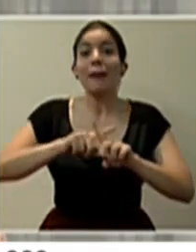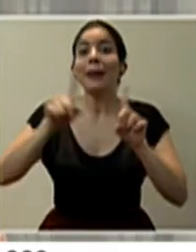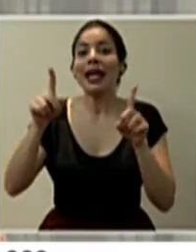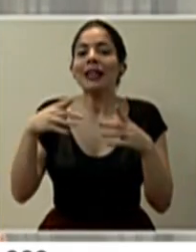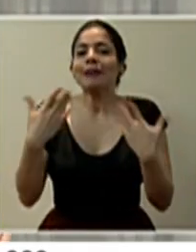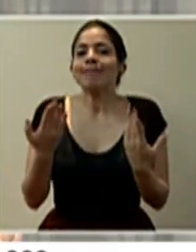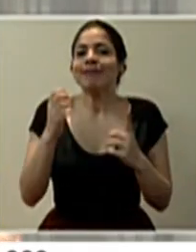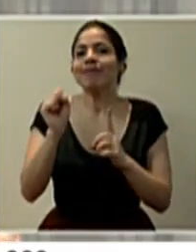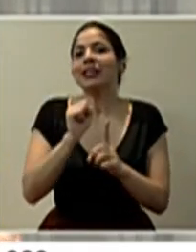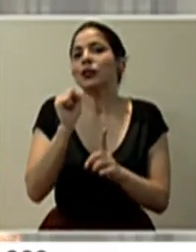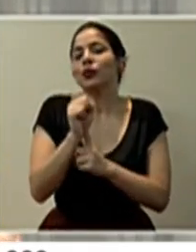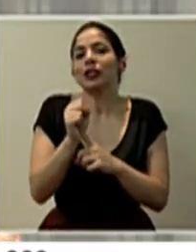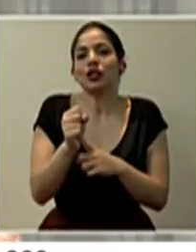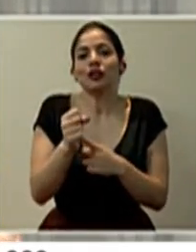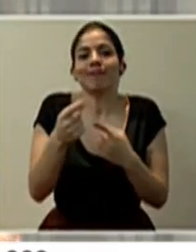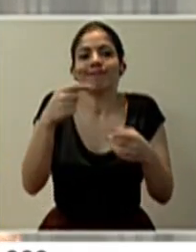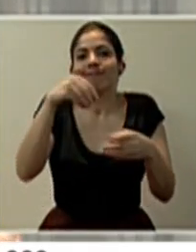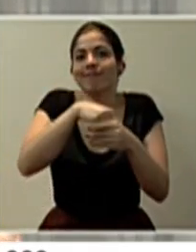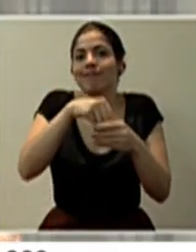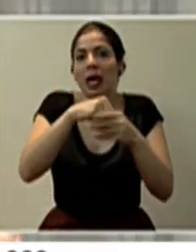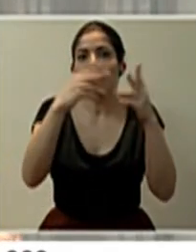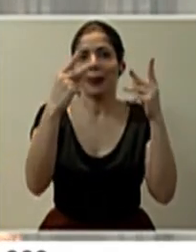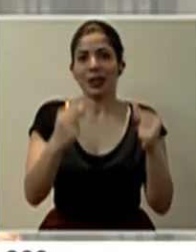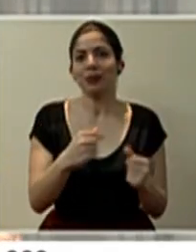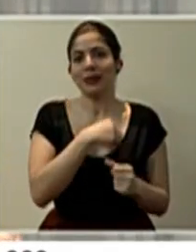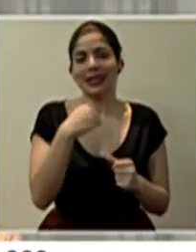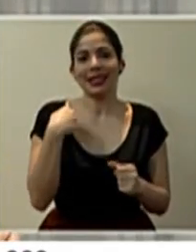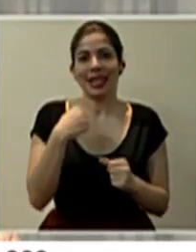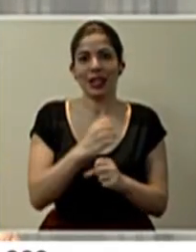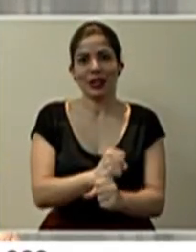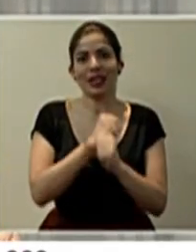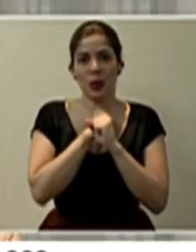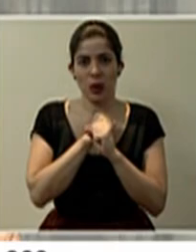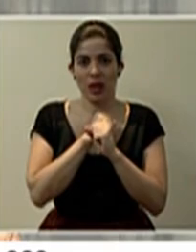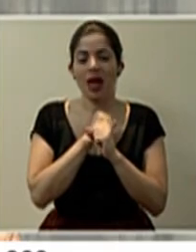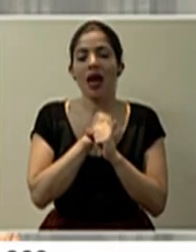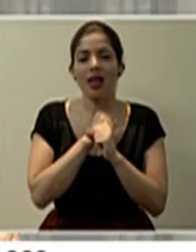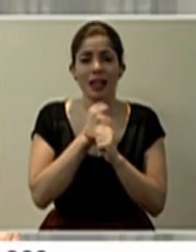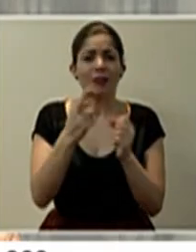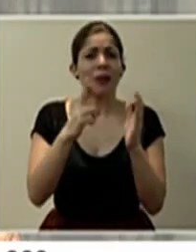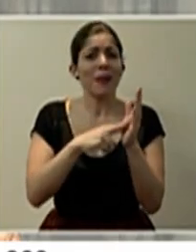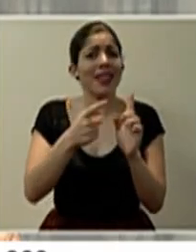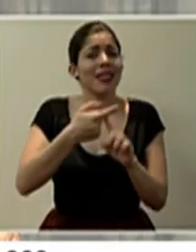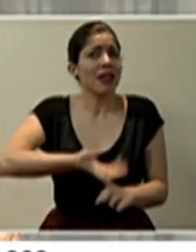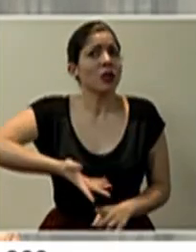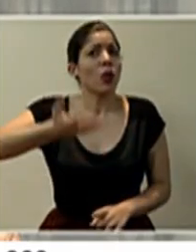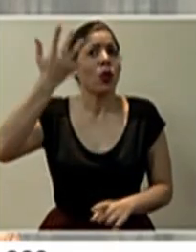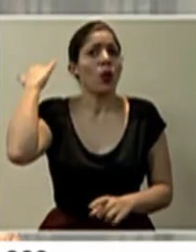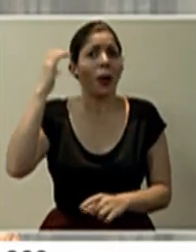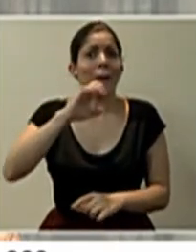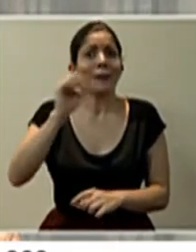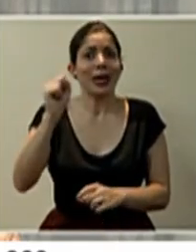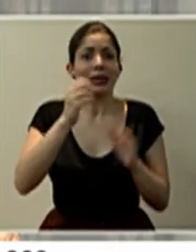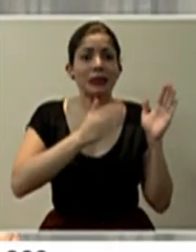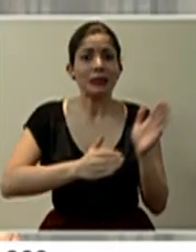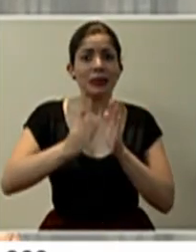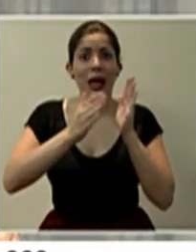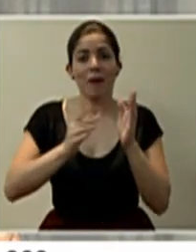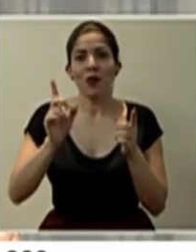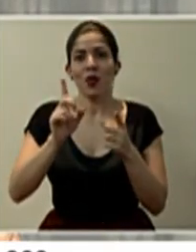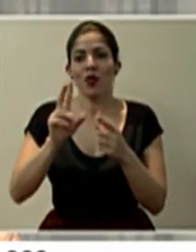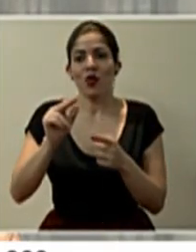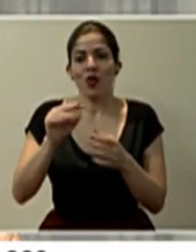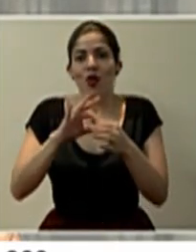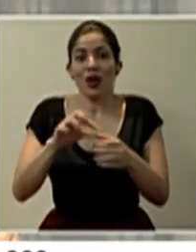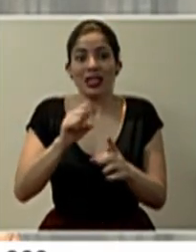una situación que se da dentro del presupuesto del Ministerio de Seguridad Pública y repito, desde hace bastantes meses y no necesariamente a la